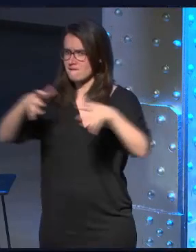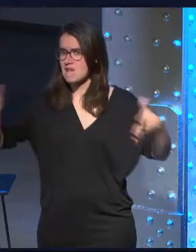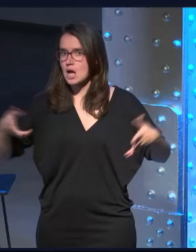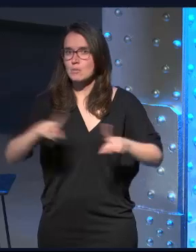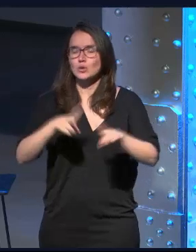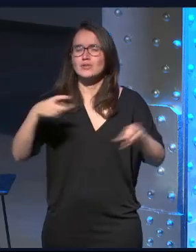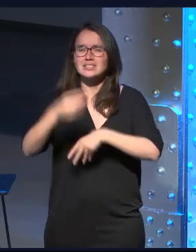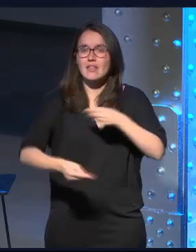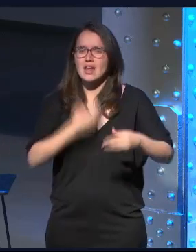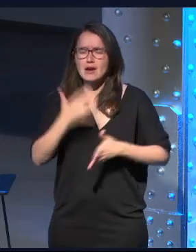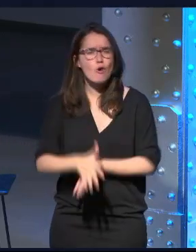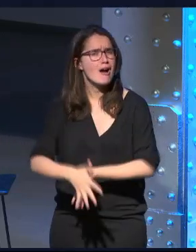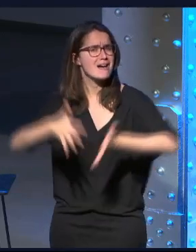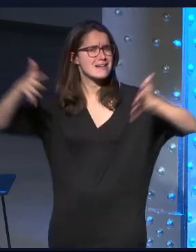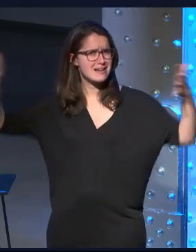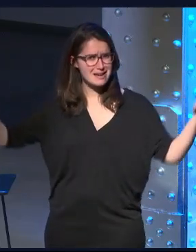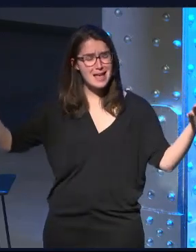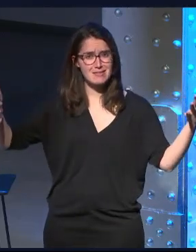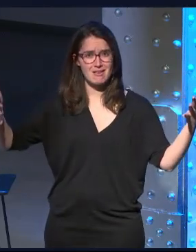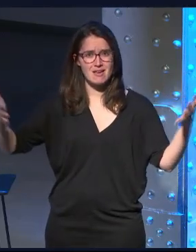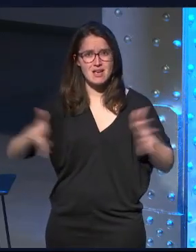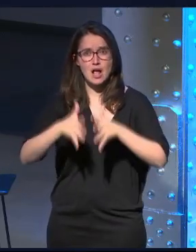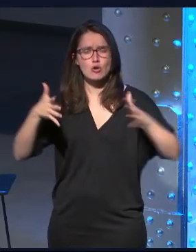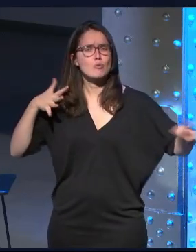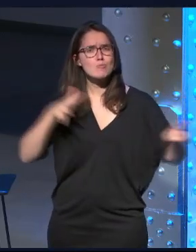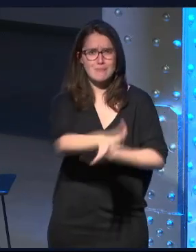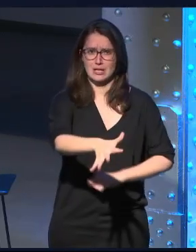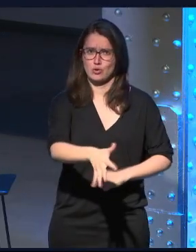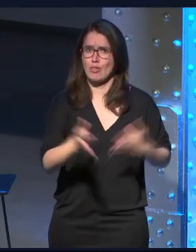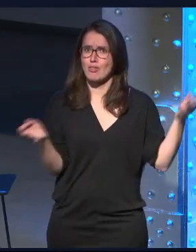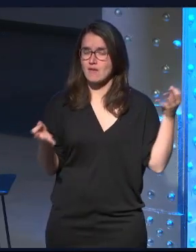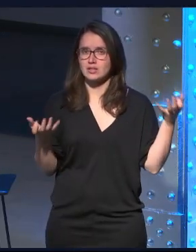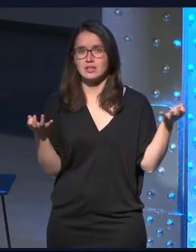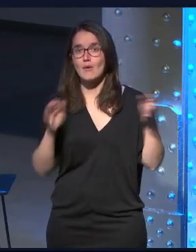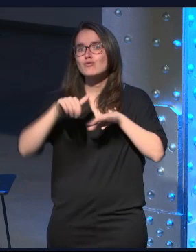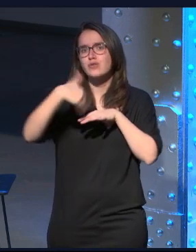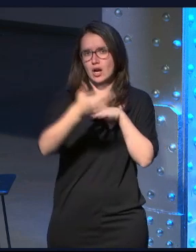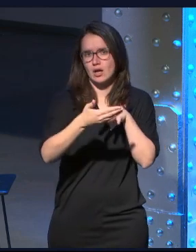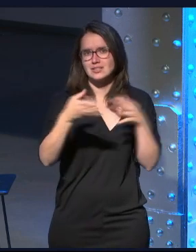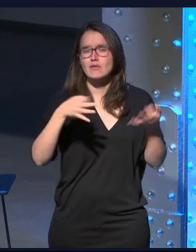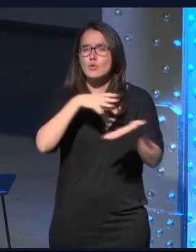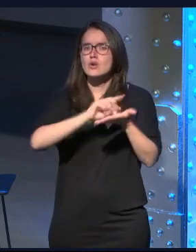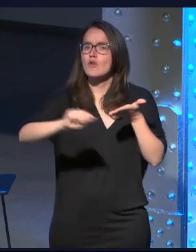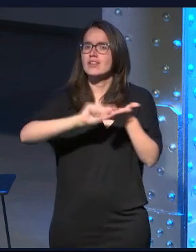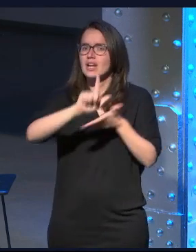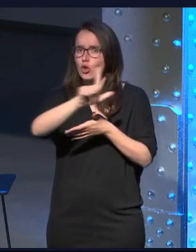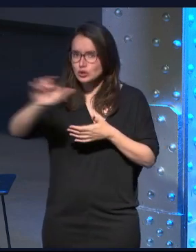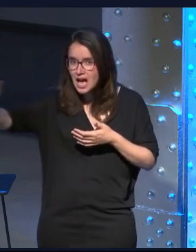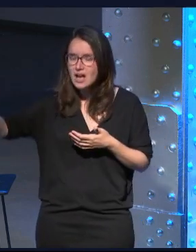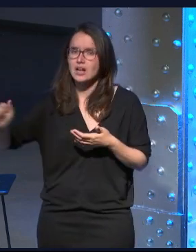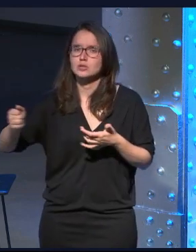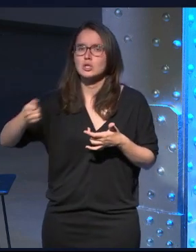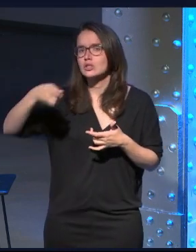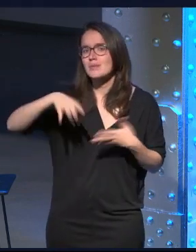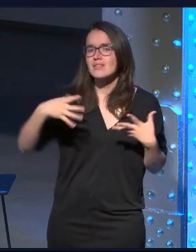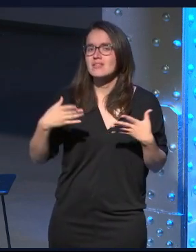era hacer algo muy grande algo que dejara un impacto entonces teníamos que estar fuera teníamos que tener una oficina en Los Ángeles pero